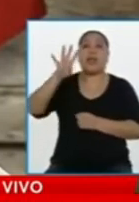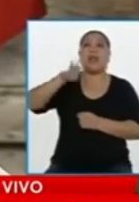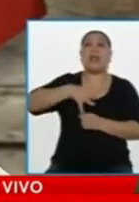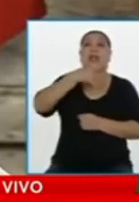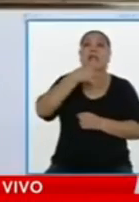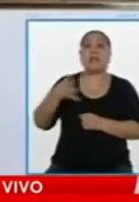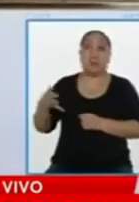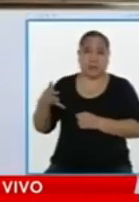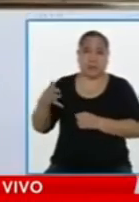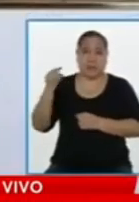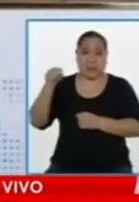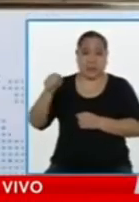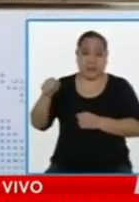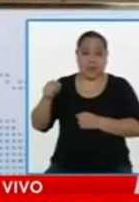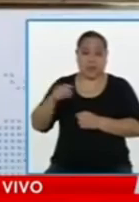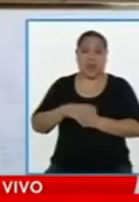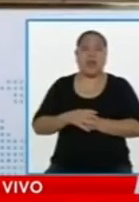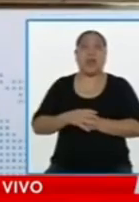consumo,